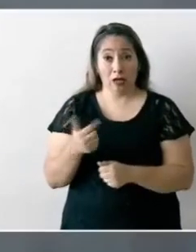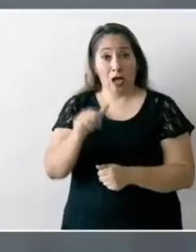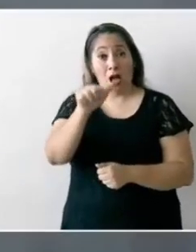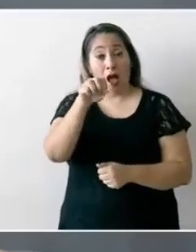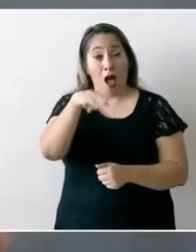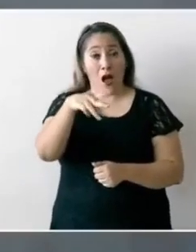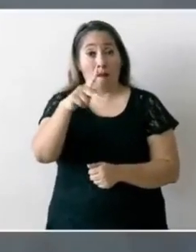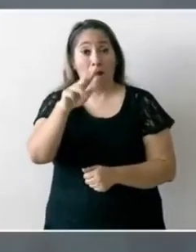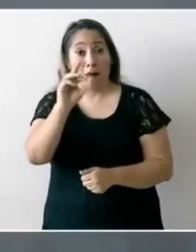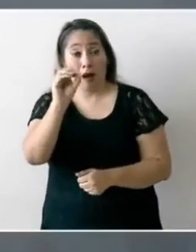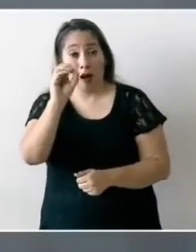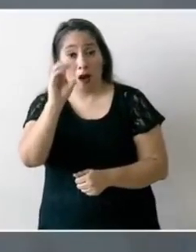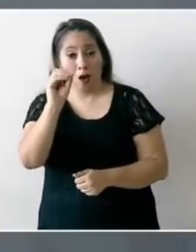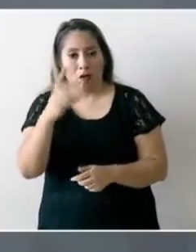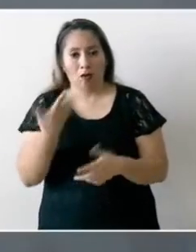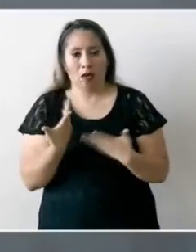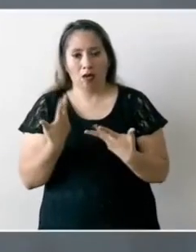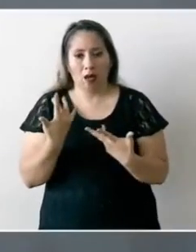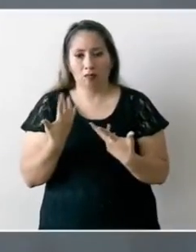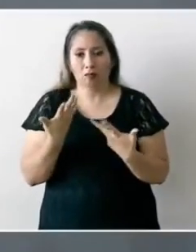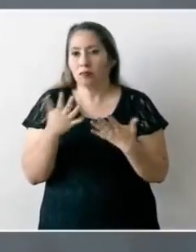y que se había parado la obra